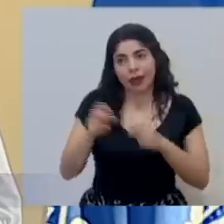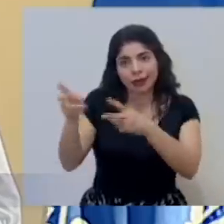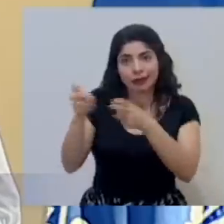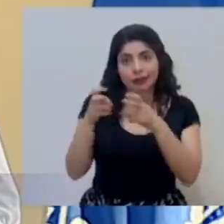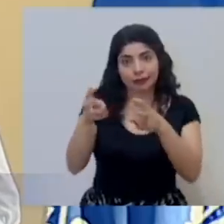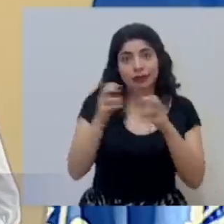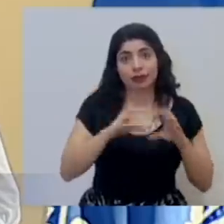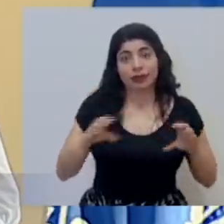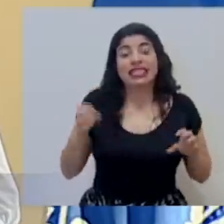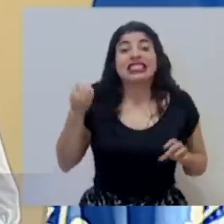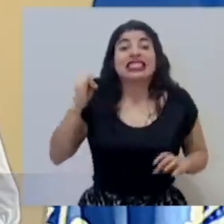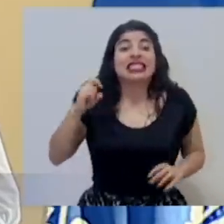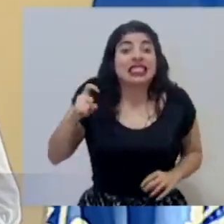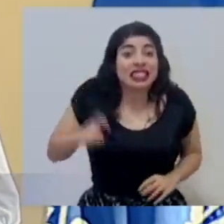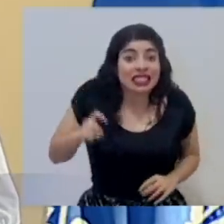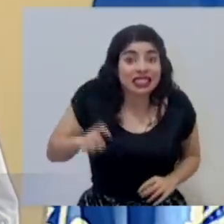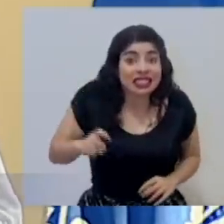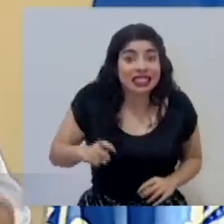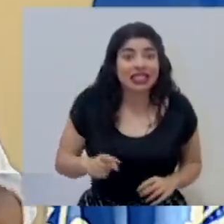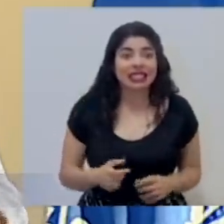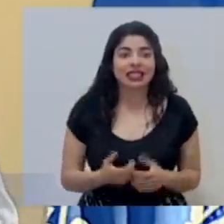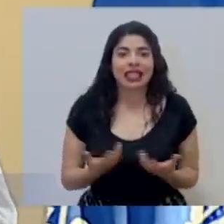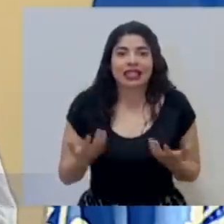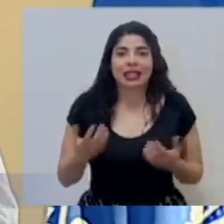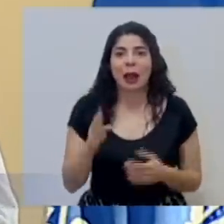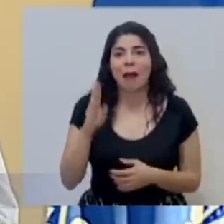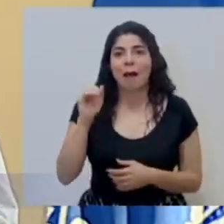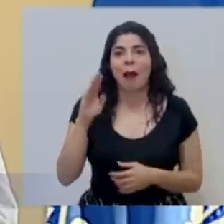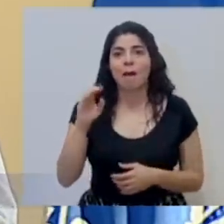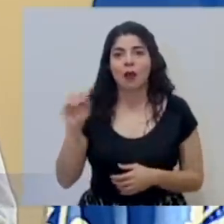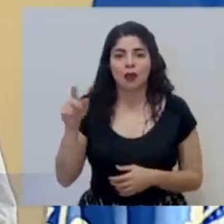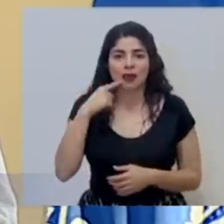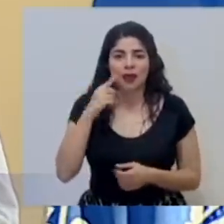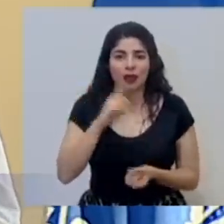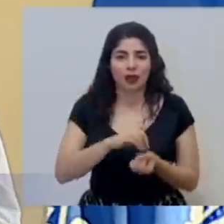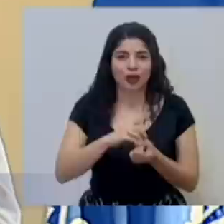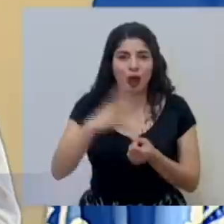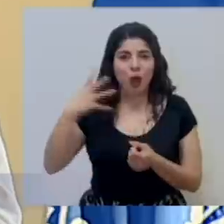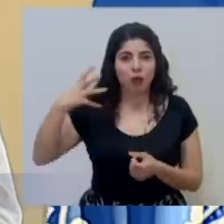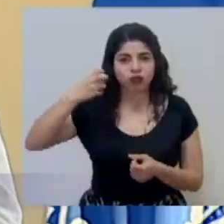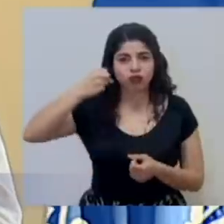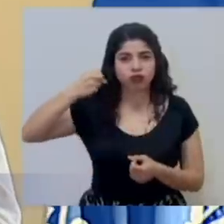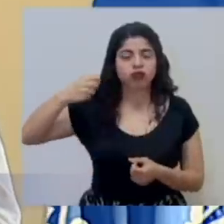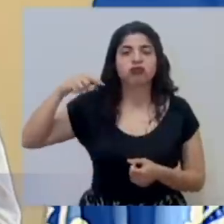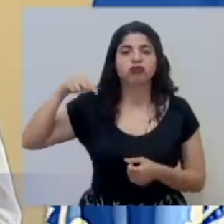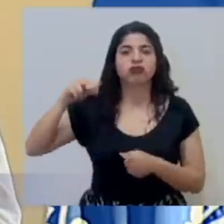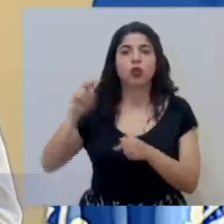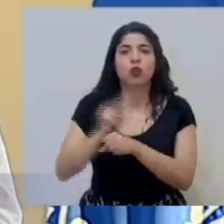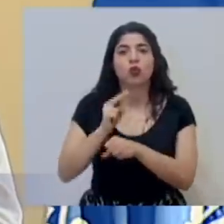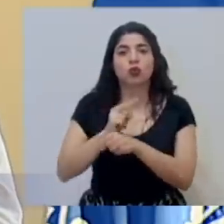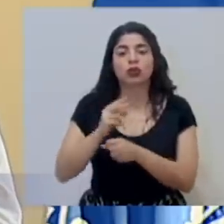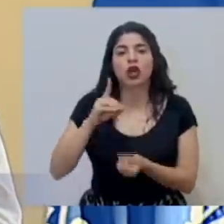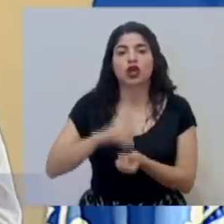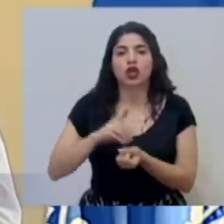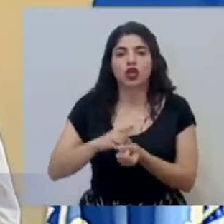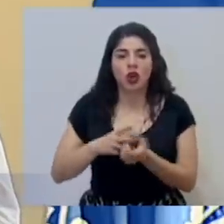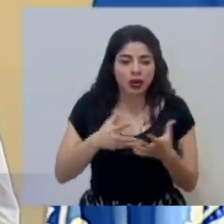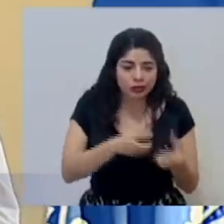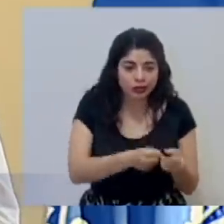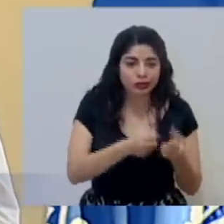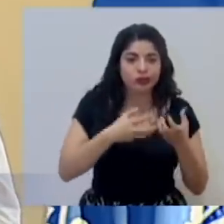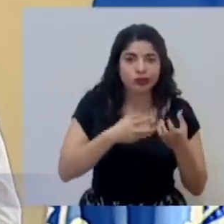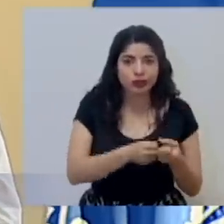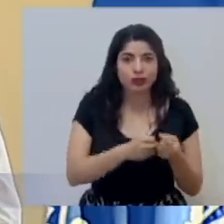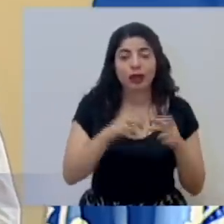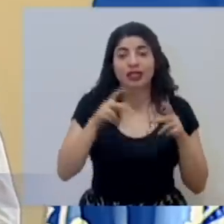Y en caso necesario, el lambú que decía el doctor Salas, lo manejan normalmente internos o médicos y